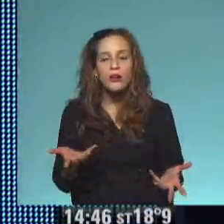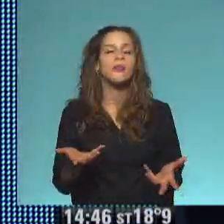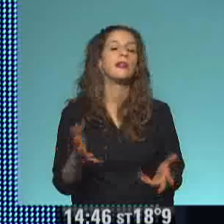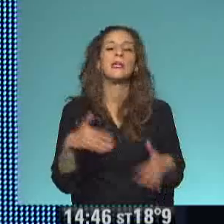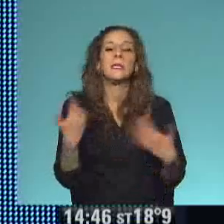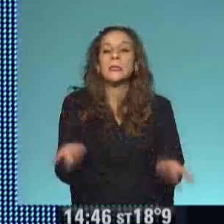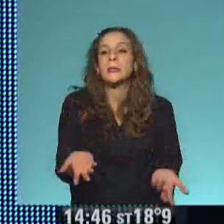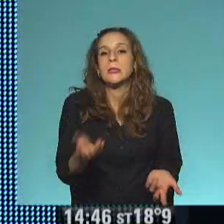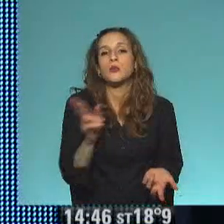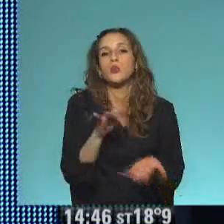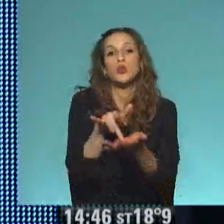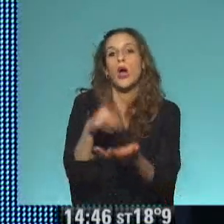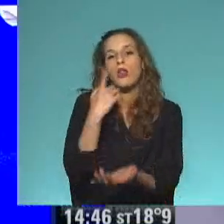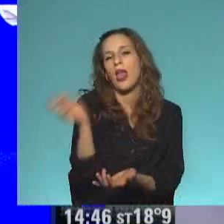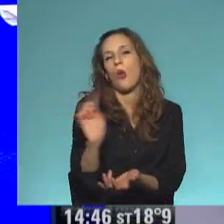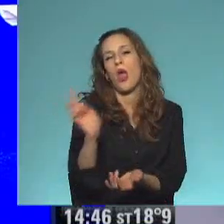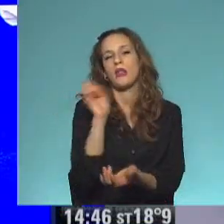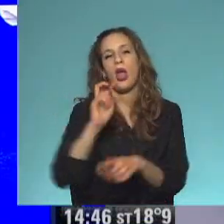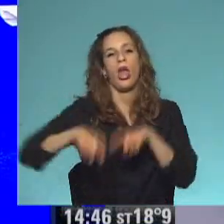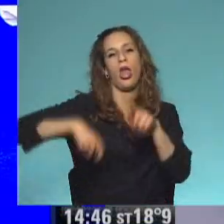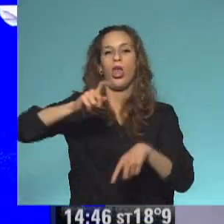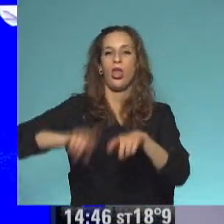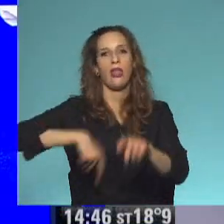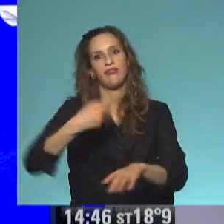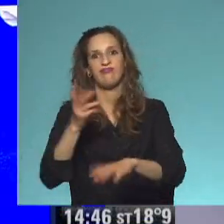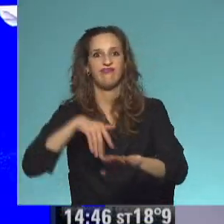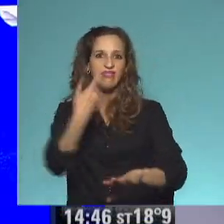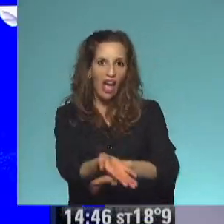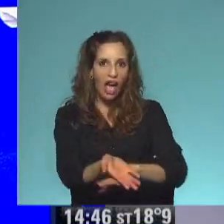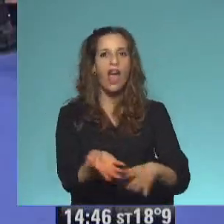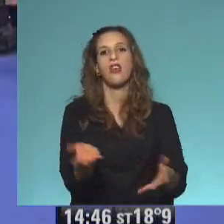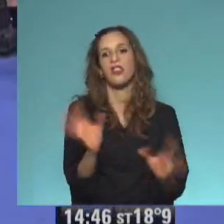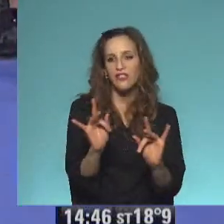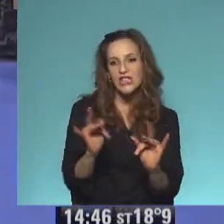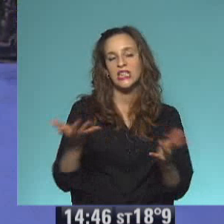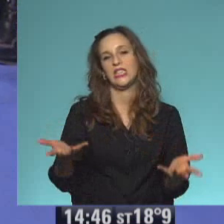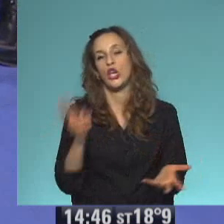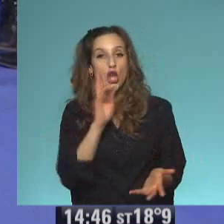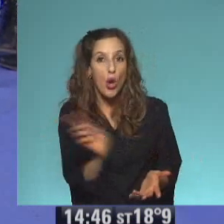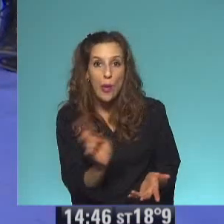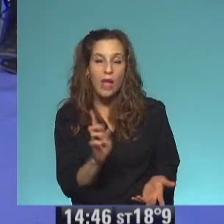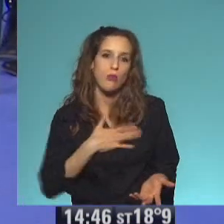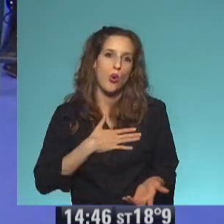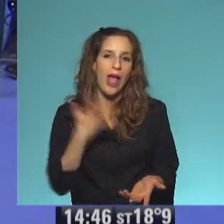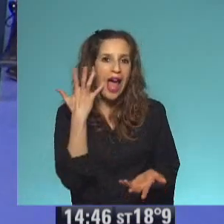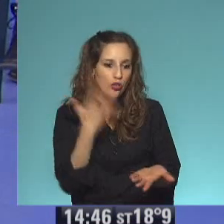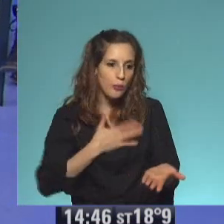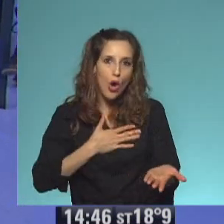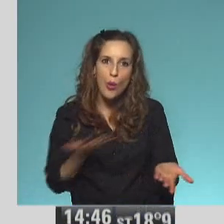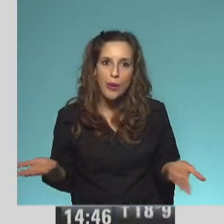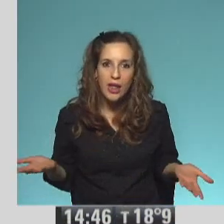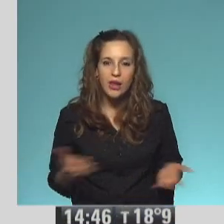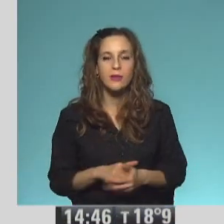sentaba encima, ¿no? Ahí estamos en esa No tropezaban y se caían. Ay, claro, pobre gato. Claro, ahí estaba sentada